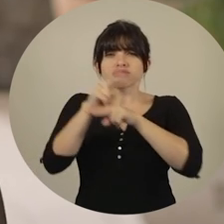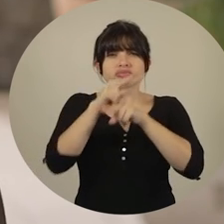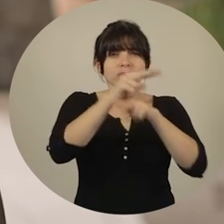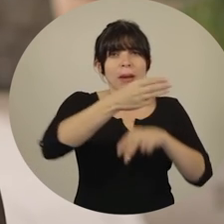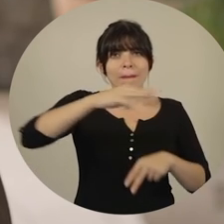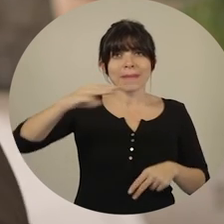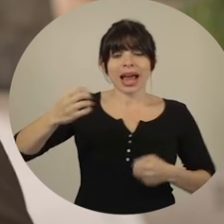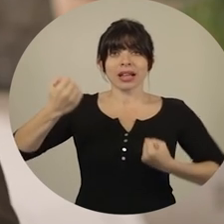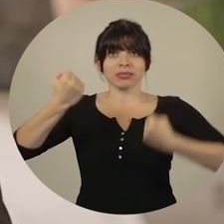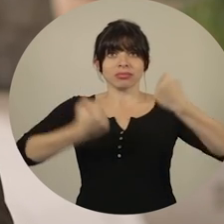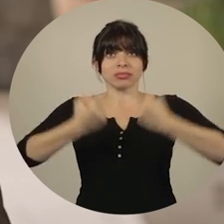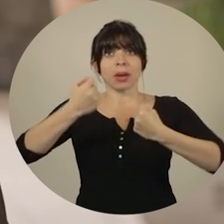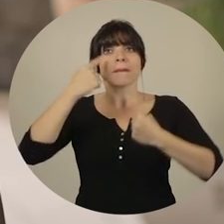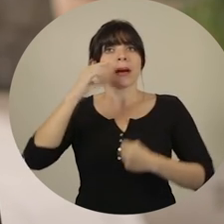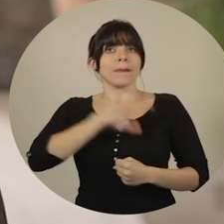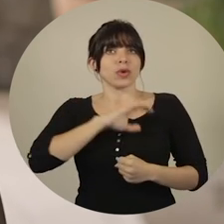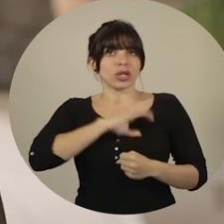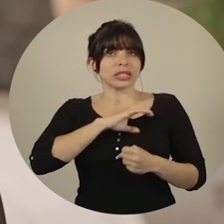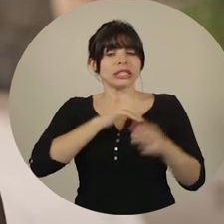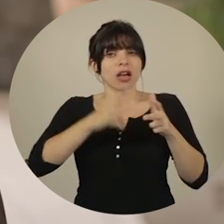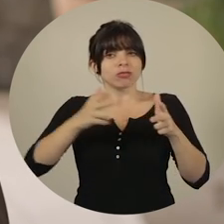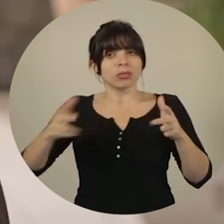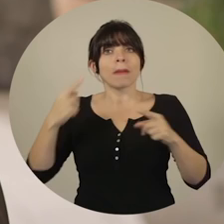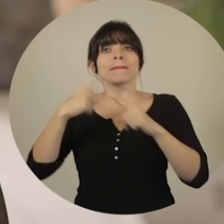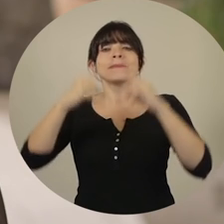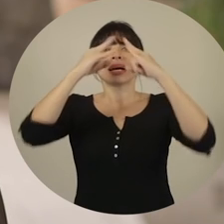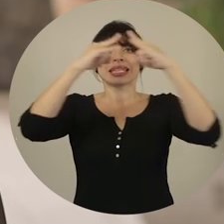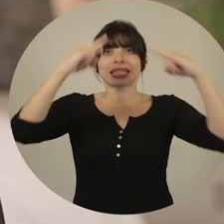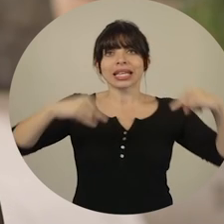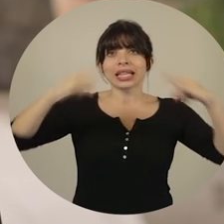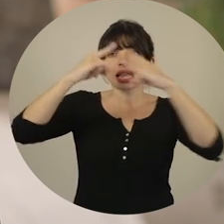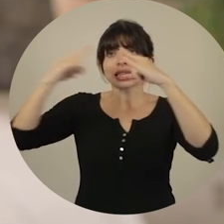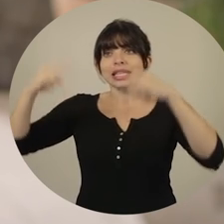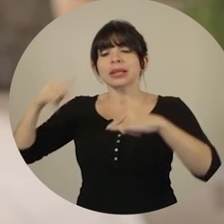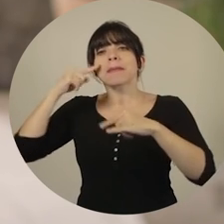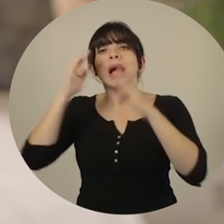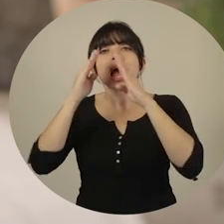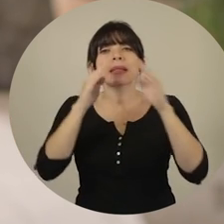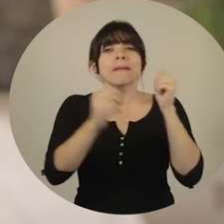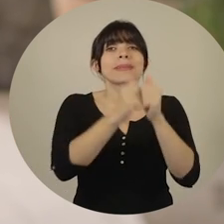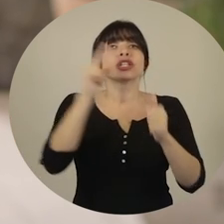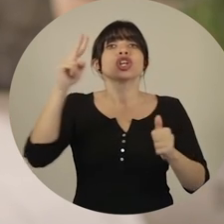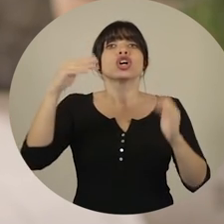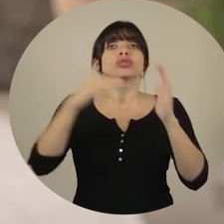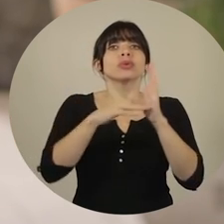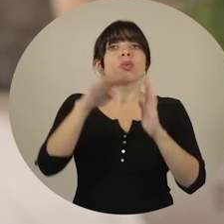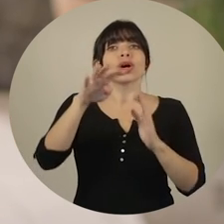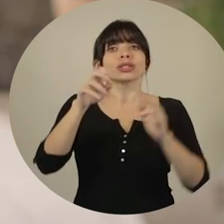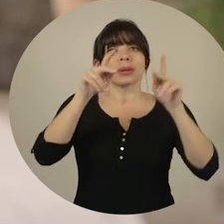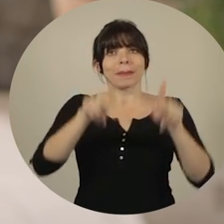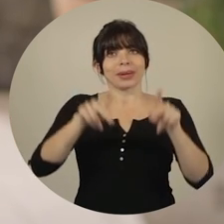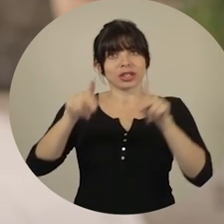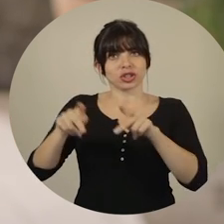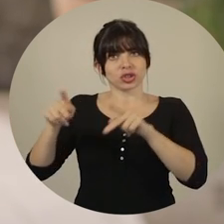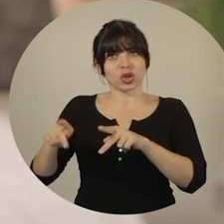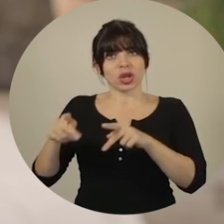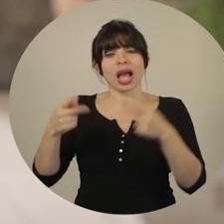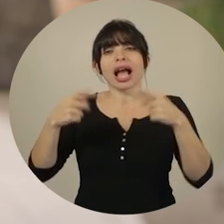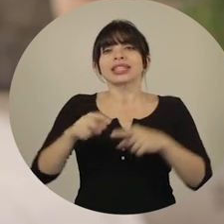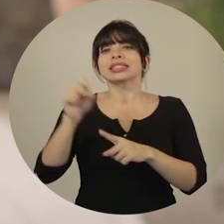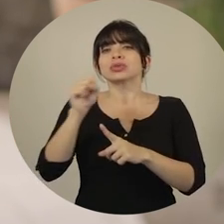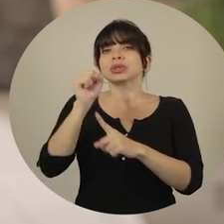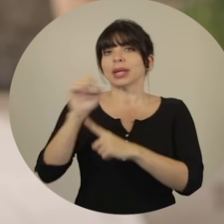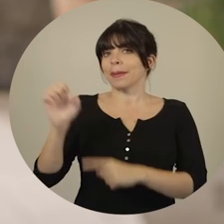vigilancia marítima, vehículos para la fuerza pública y tiendas de campaña para la atención de más de 2.400 personas